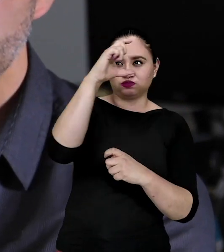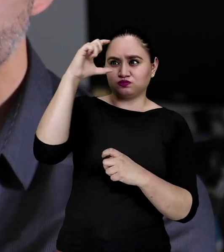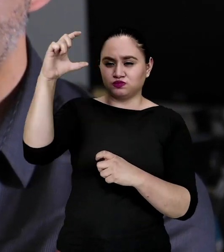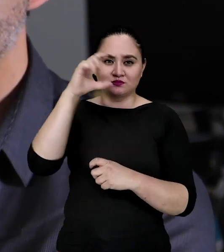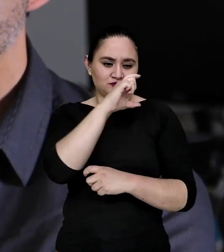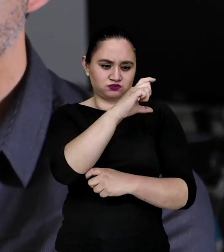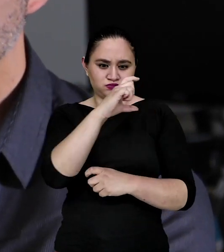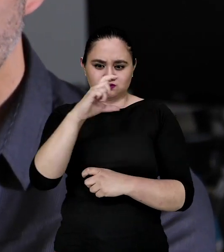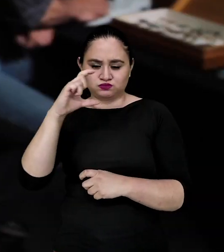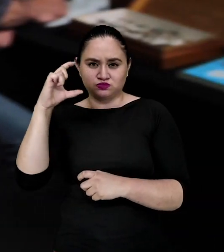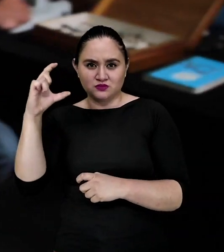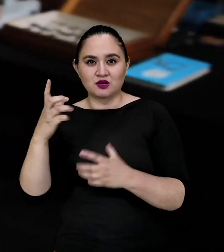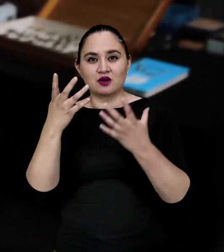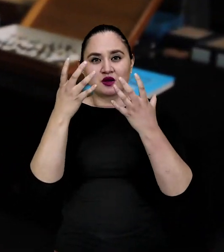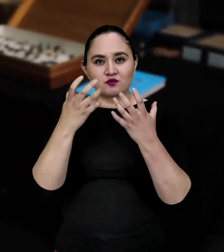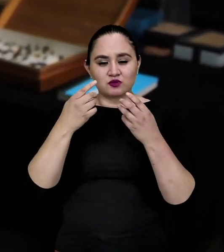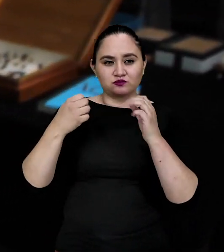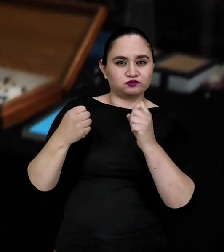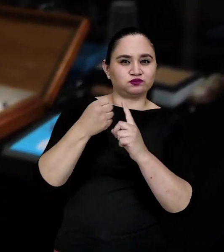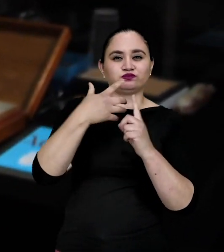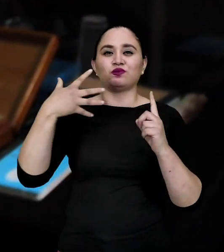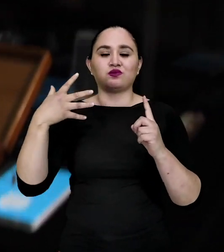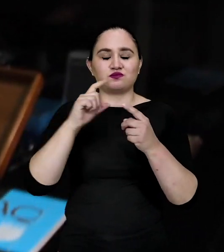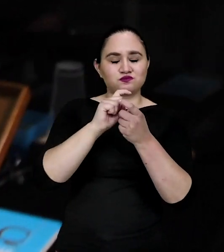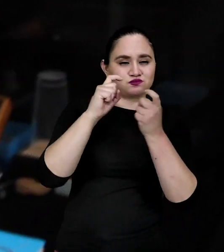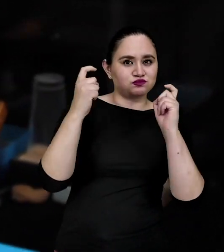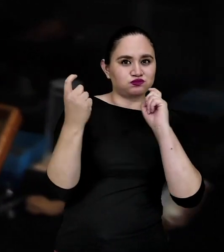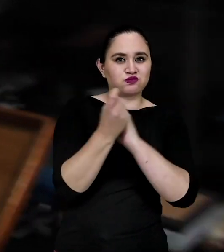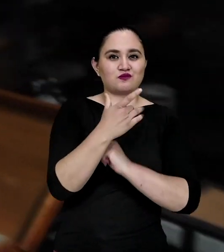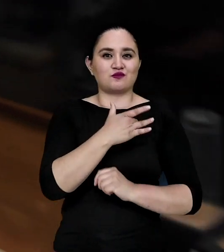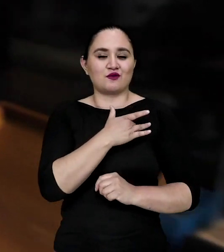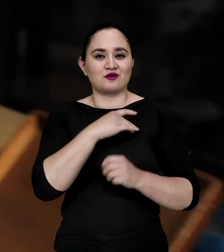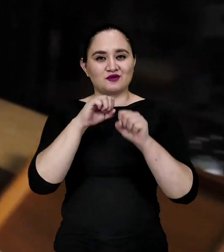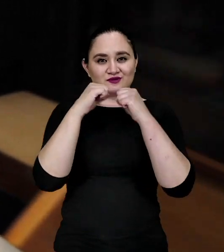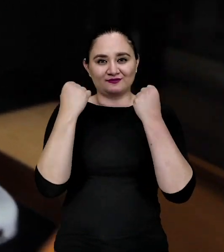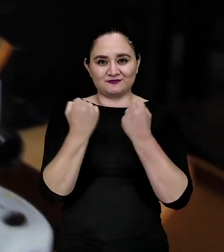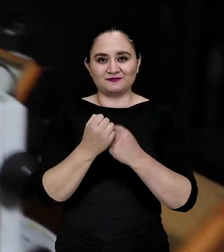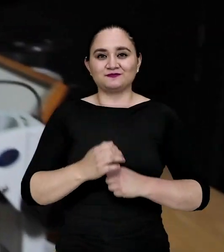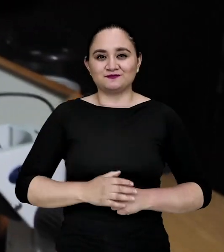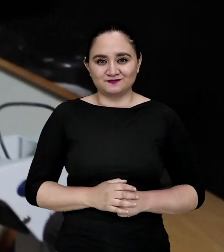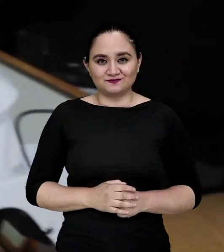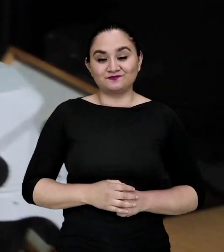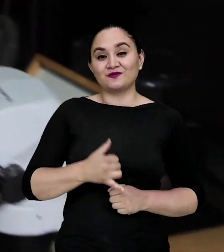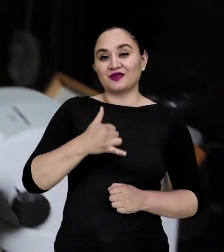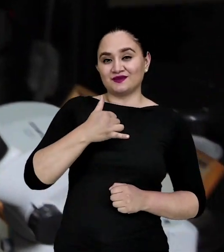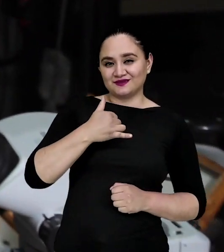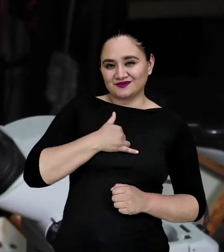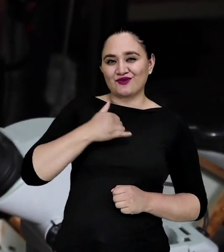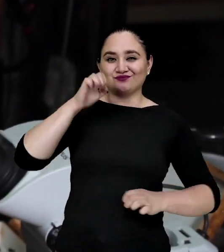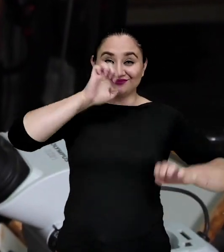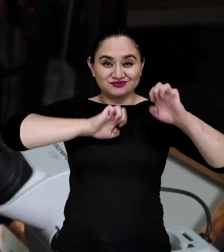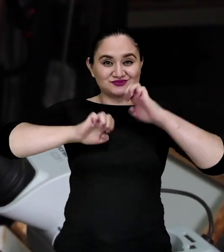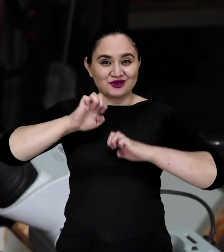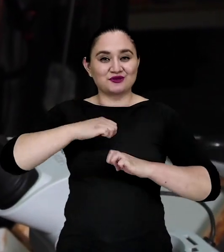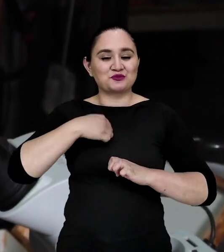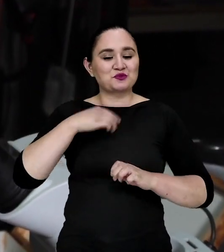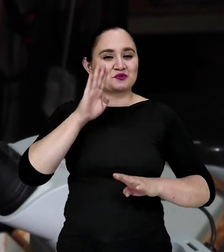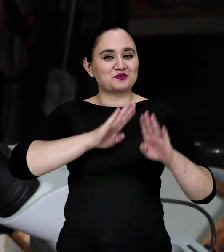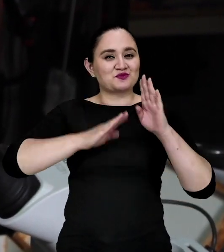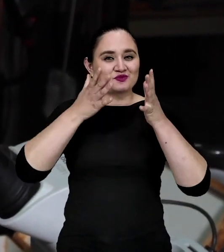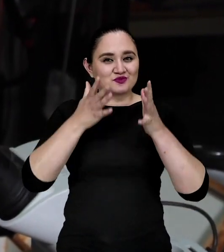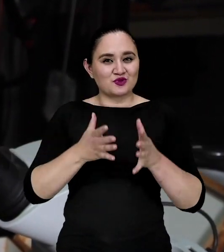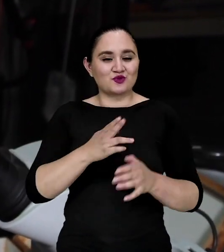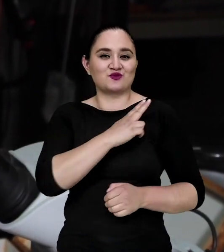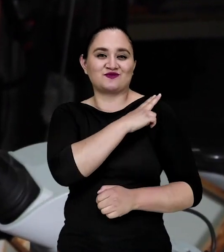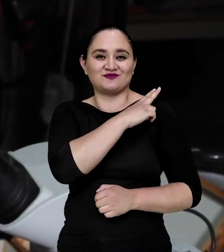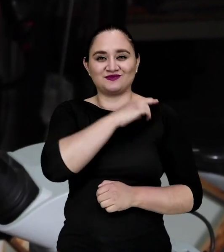narrativa, visual y poder crear un impacto transformador en la sociedad. Soy Esteban Baus,